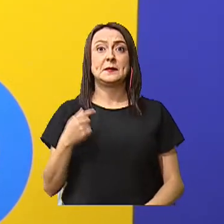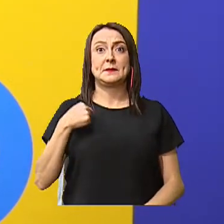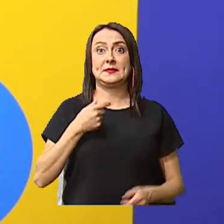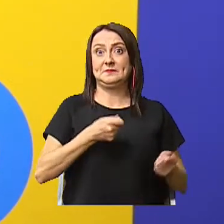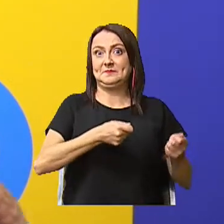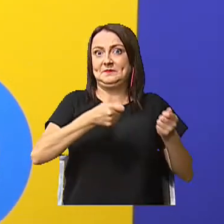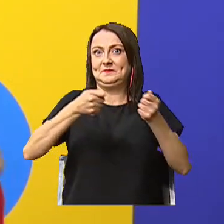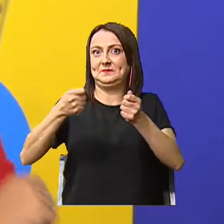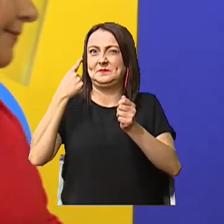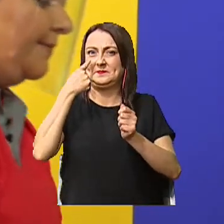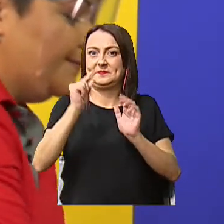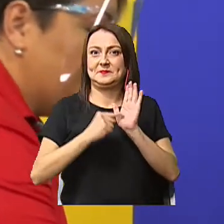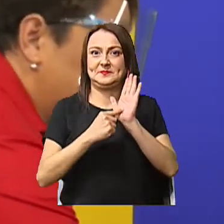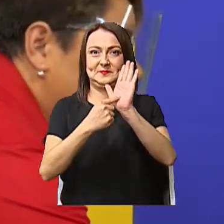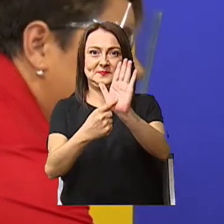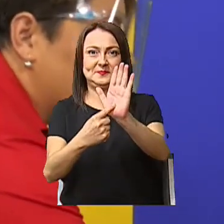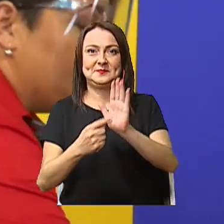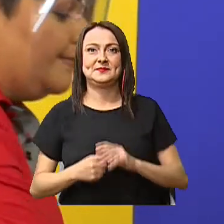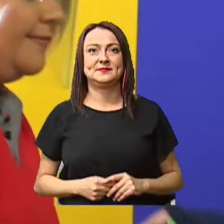maleta. Denme un instante.